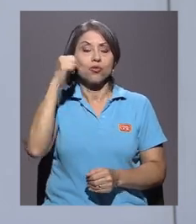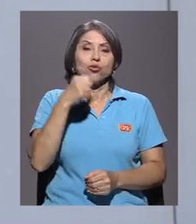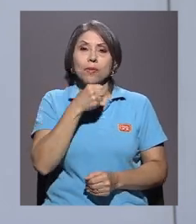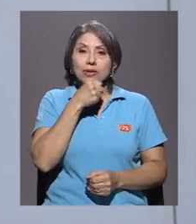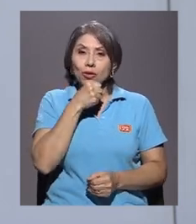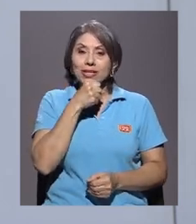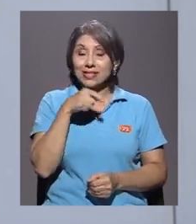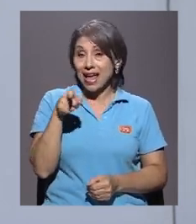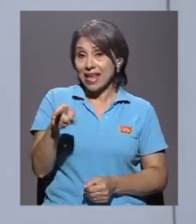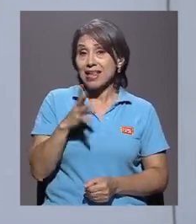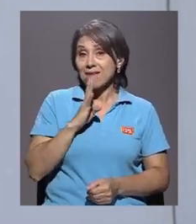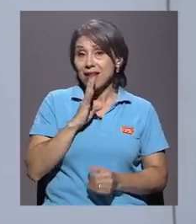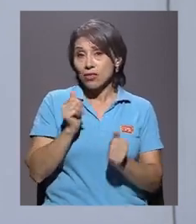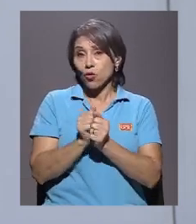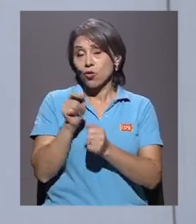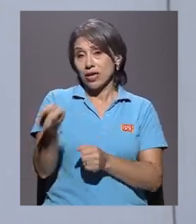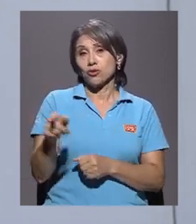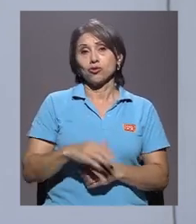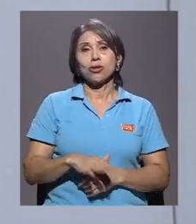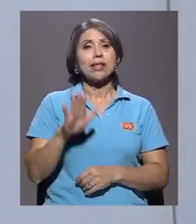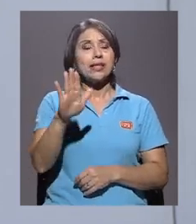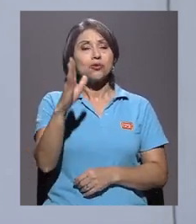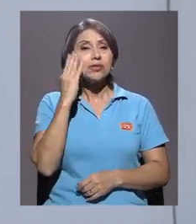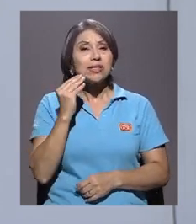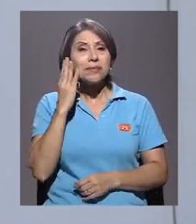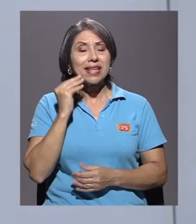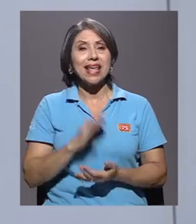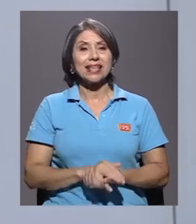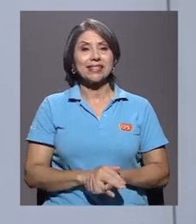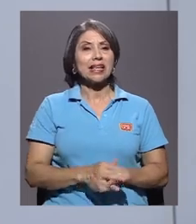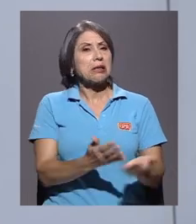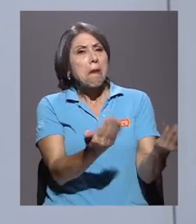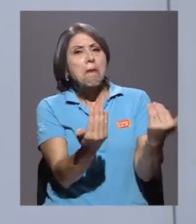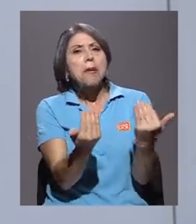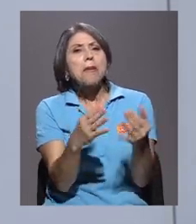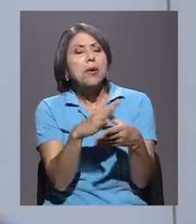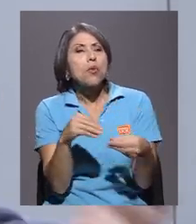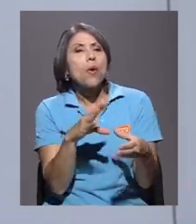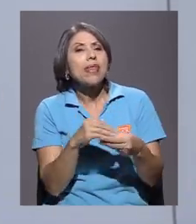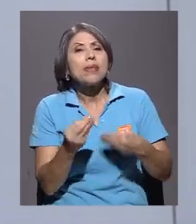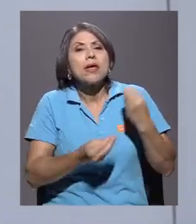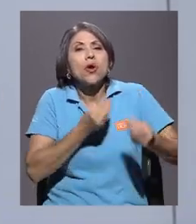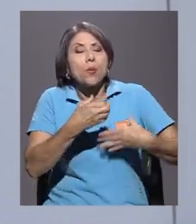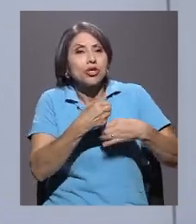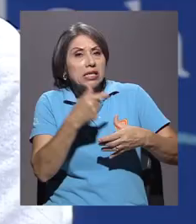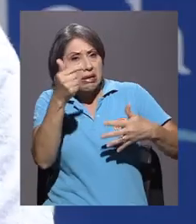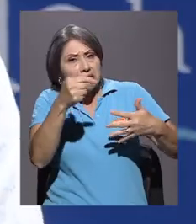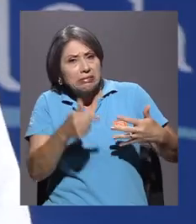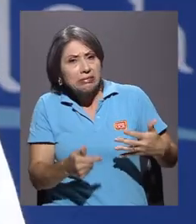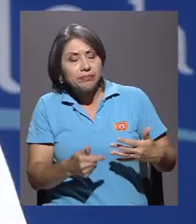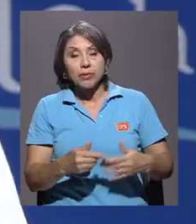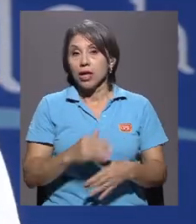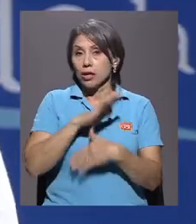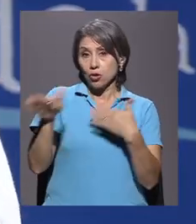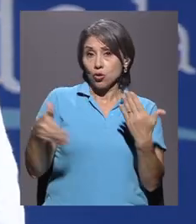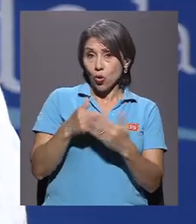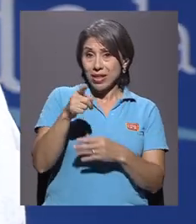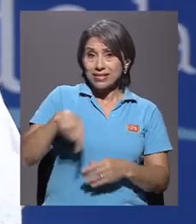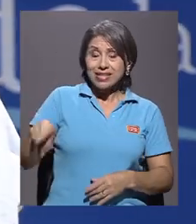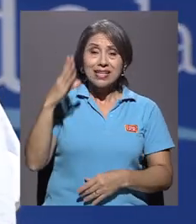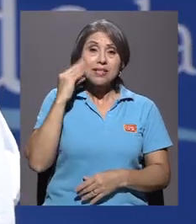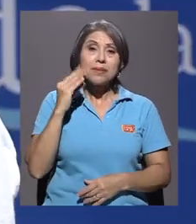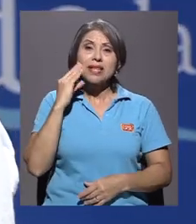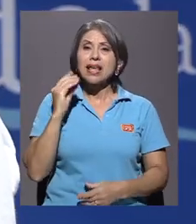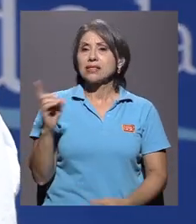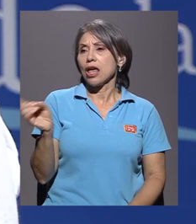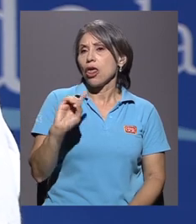hablando con ellos de sus experiencias, de que les cuenten cómo es que se hace esto. Bueno, todas esas experiencias y demás, ¿a dónde